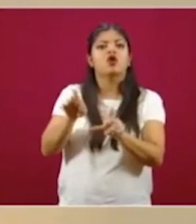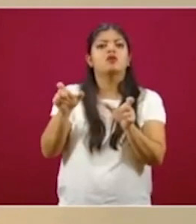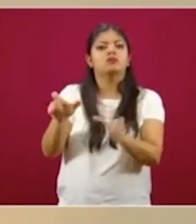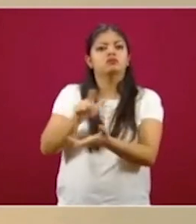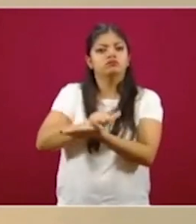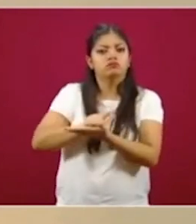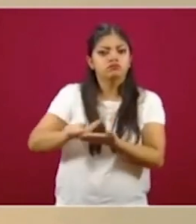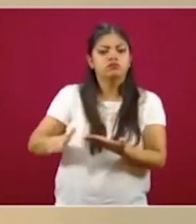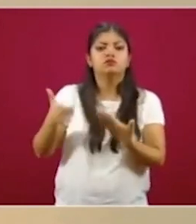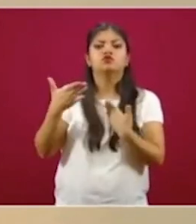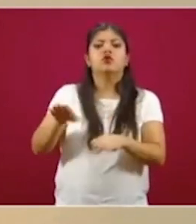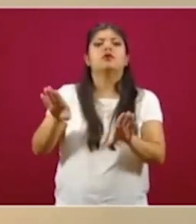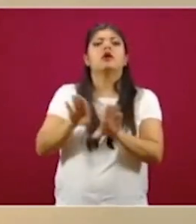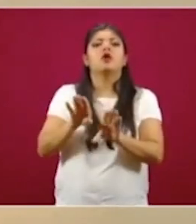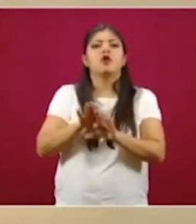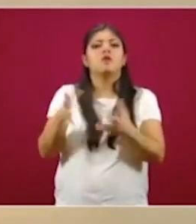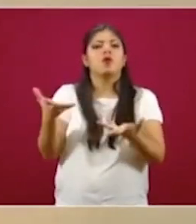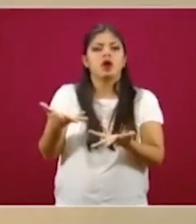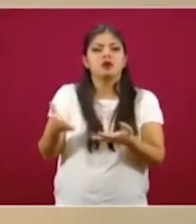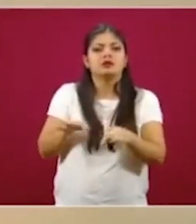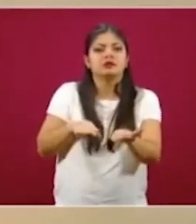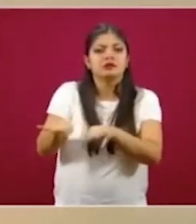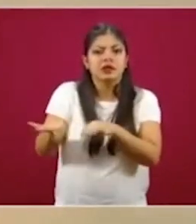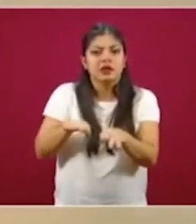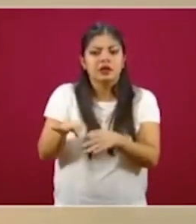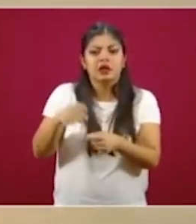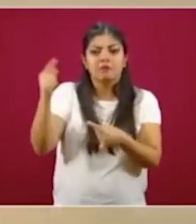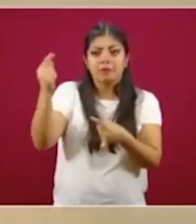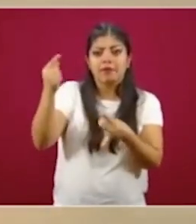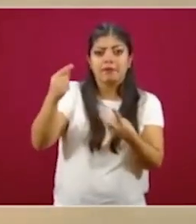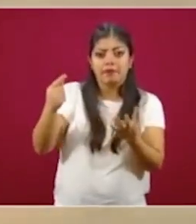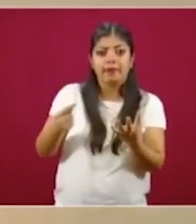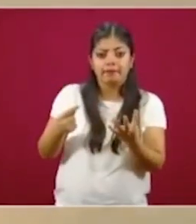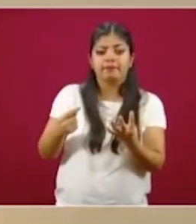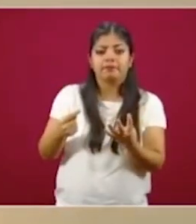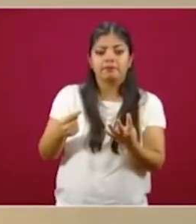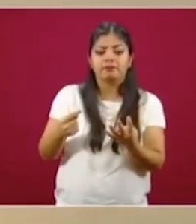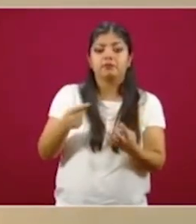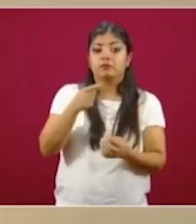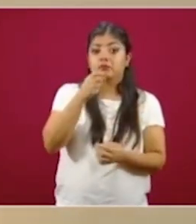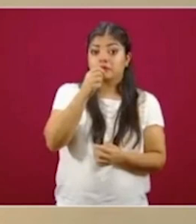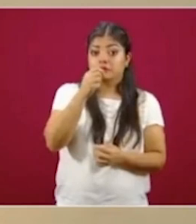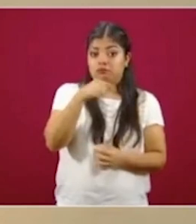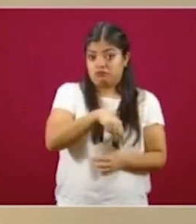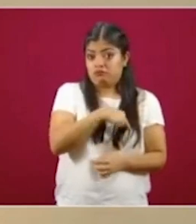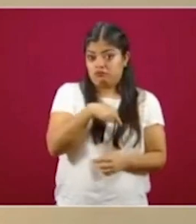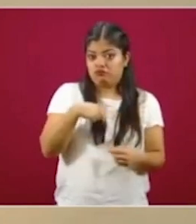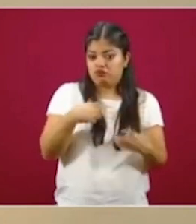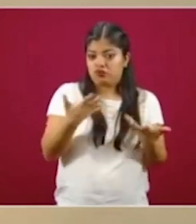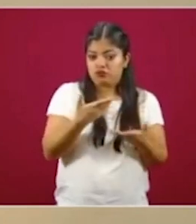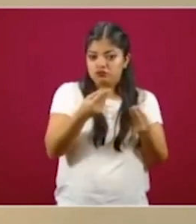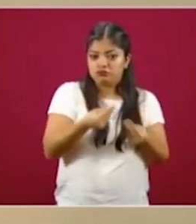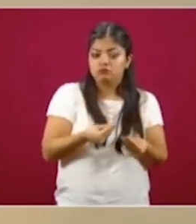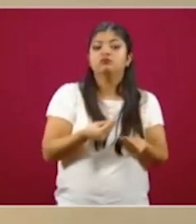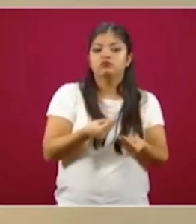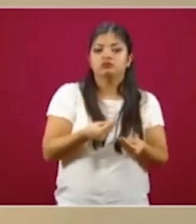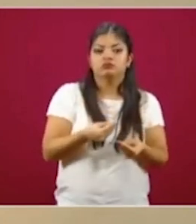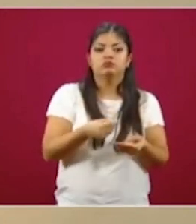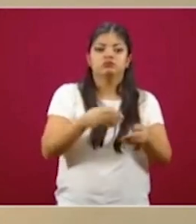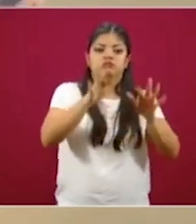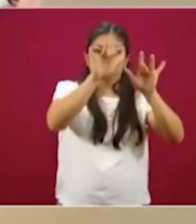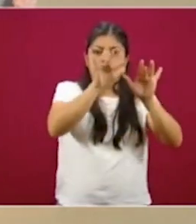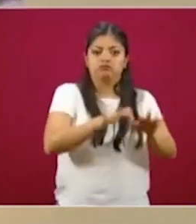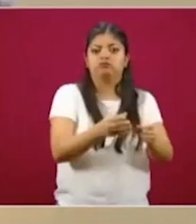sanitaria en el entorno laboral, entonces se les daba una validación, una notificación de que había condiciones